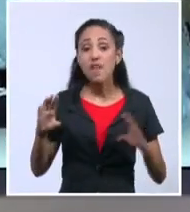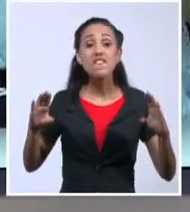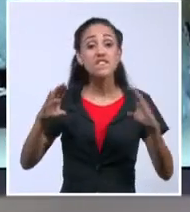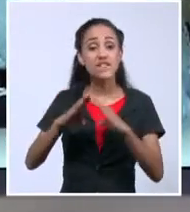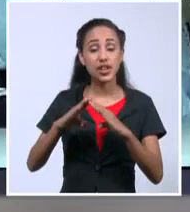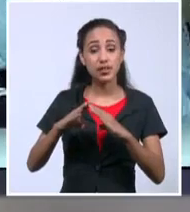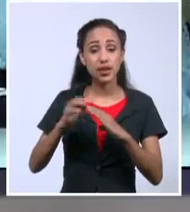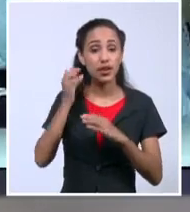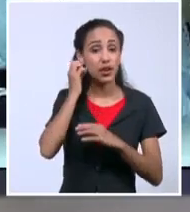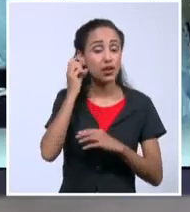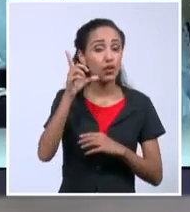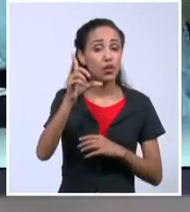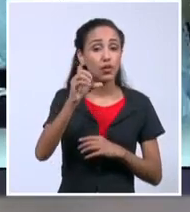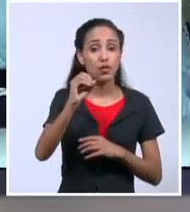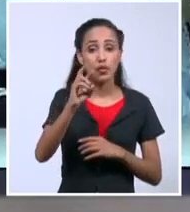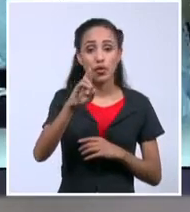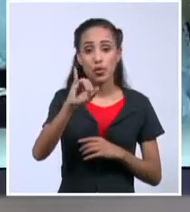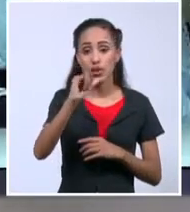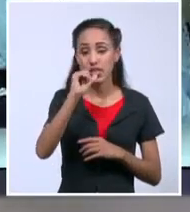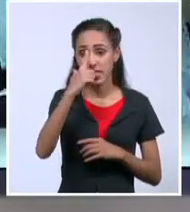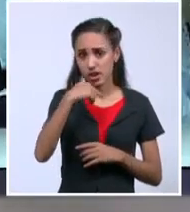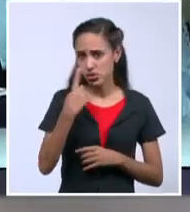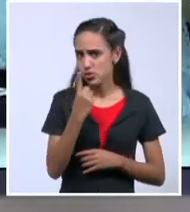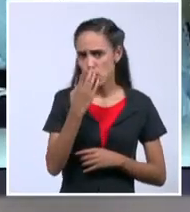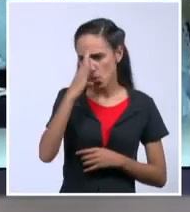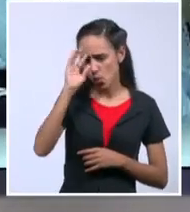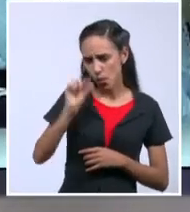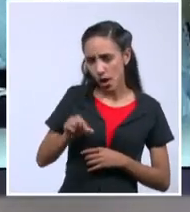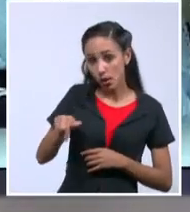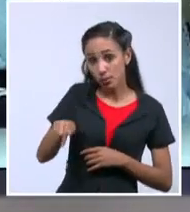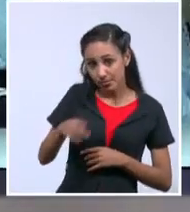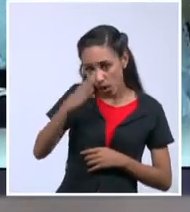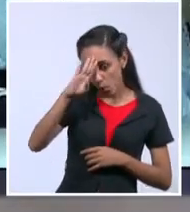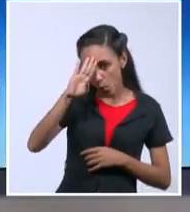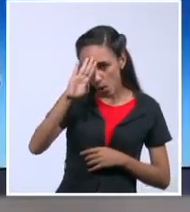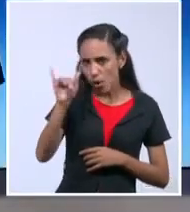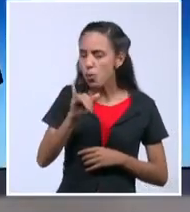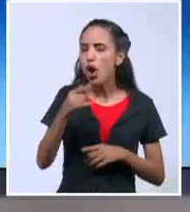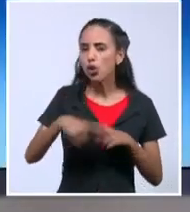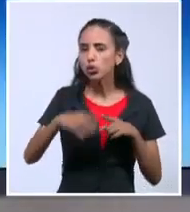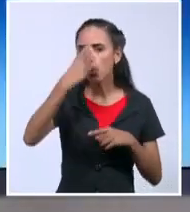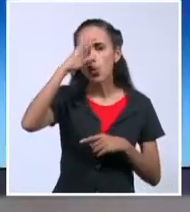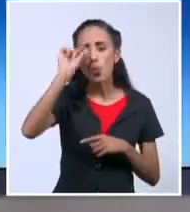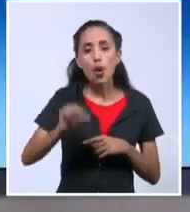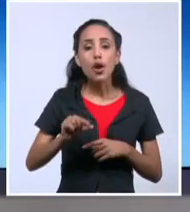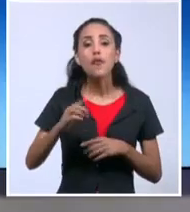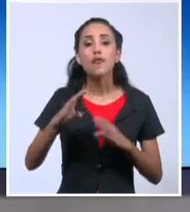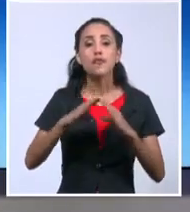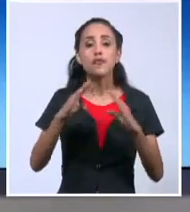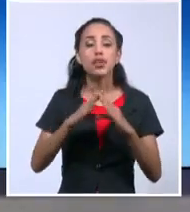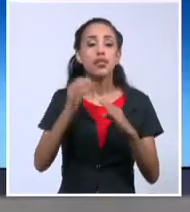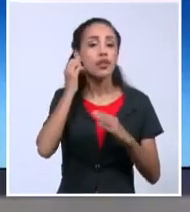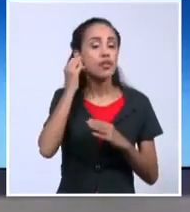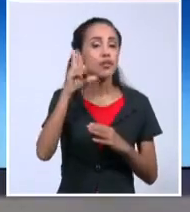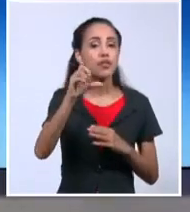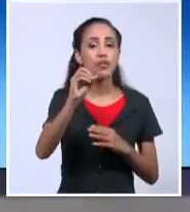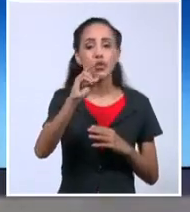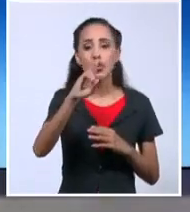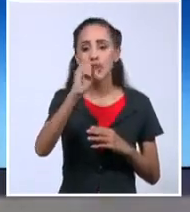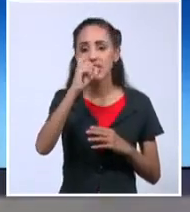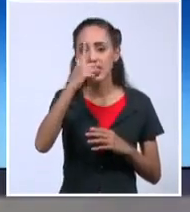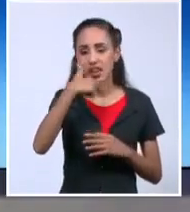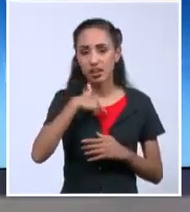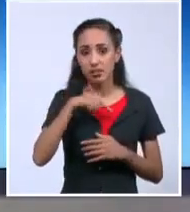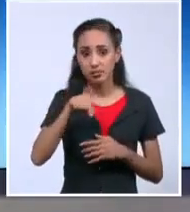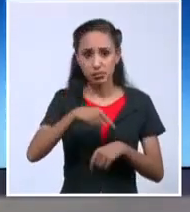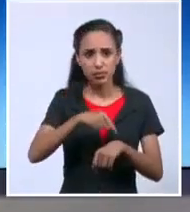me escribieron también. No solo cubanos que están en Cuba, sino también cubanos que residen en la Florida. Me están diciendo que en este momento Orlando enfrenta